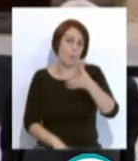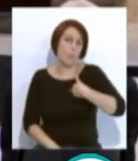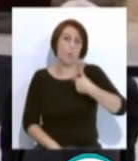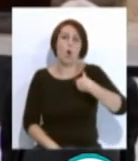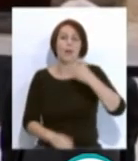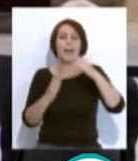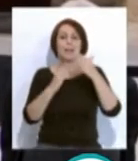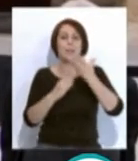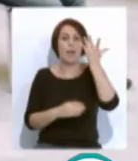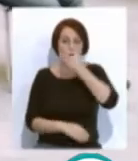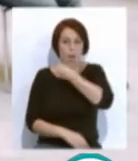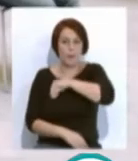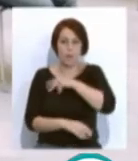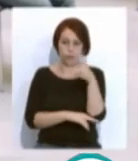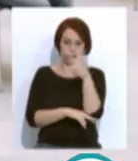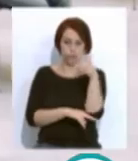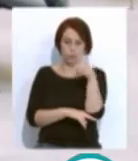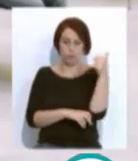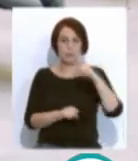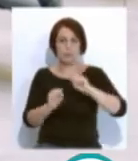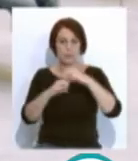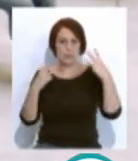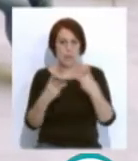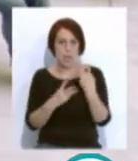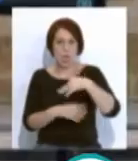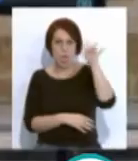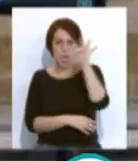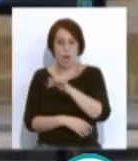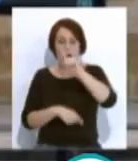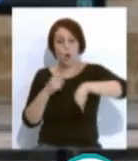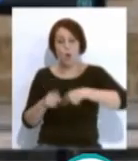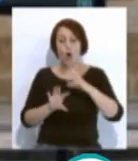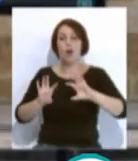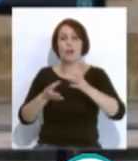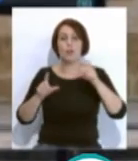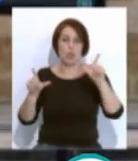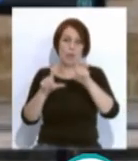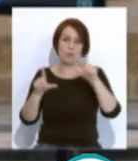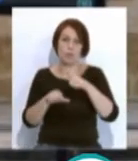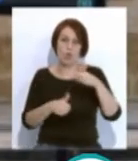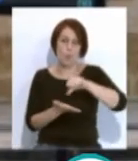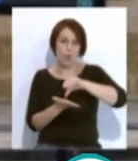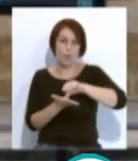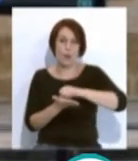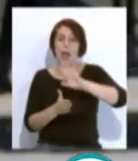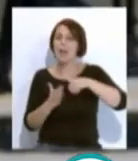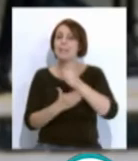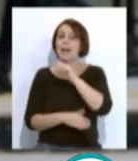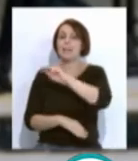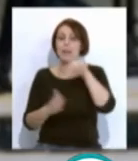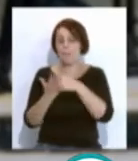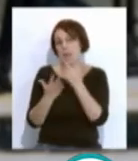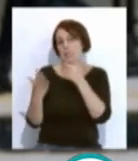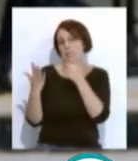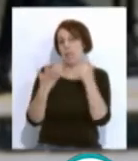de Iberoamérica y que fue retransmitido en streaming y posteriormente por la RTM, alcanzándose más de 3.600